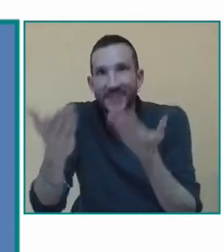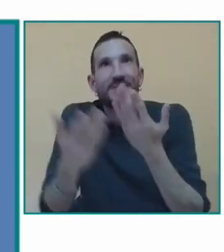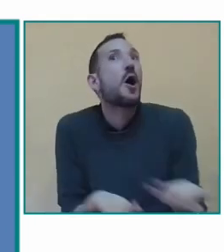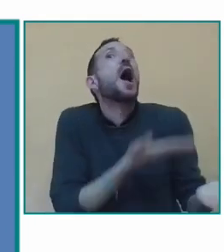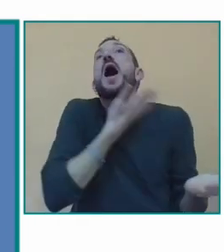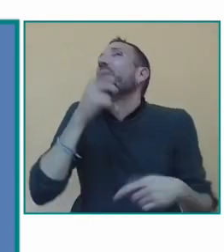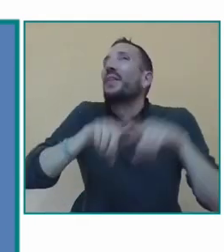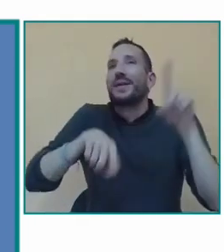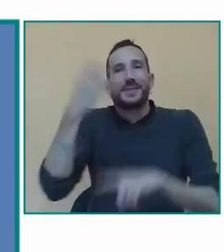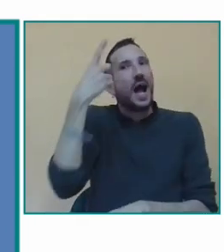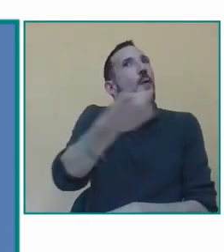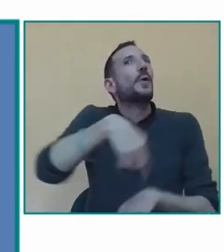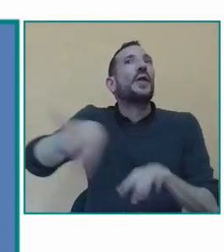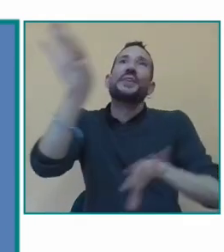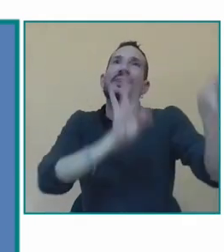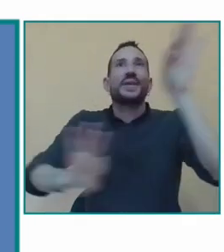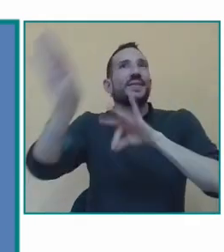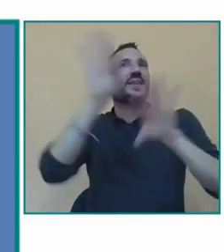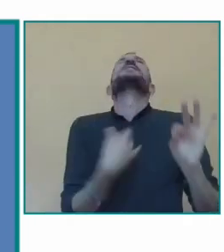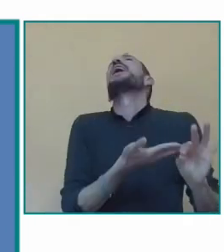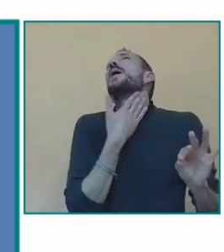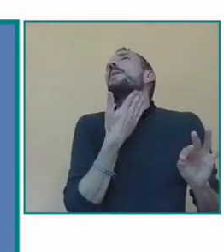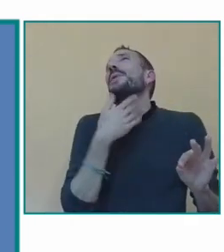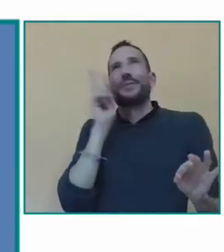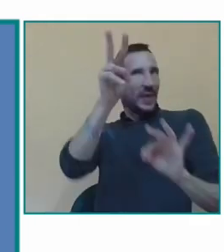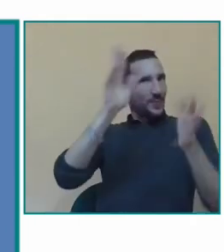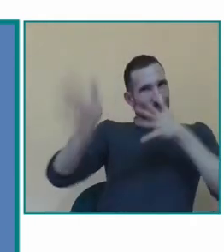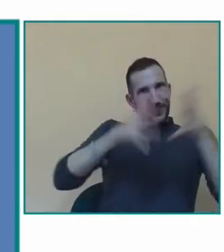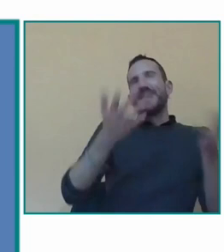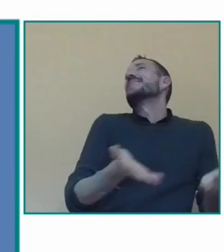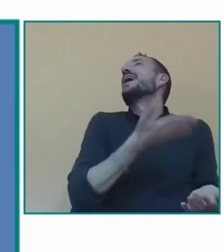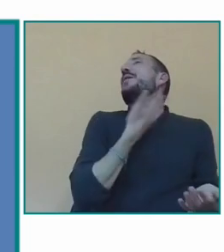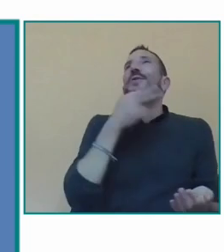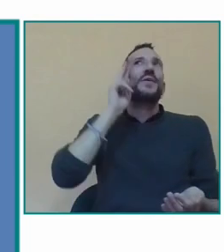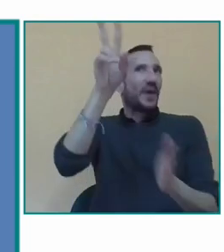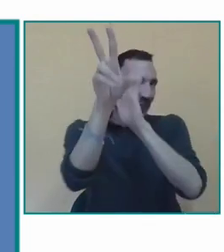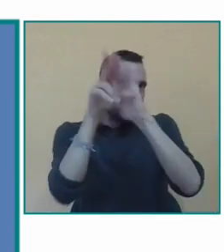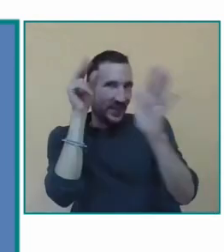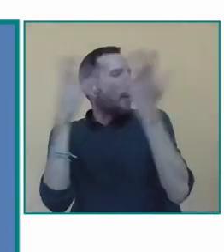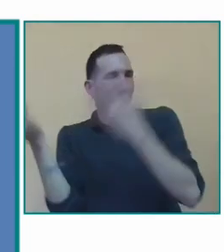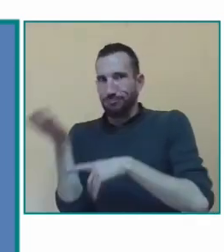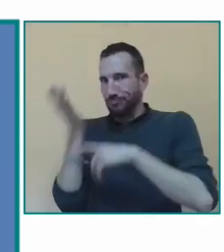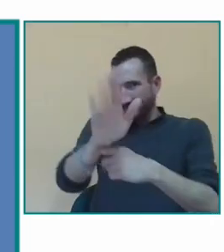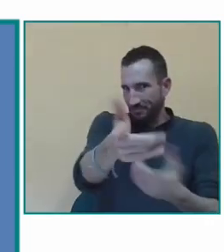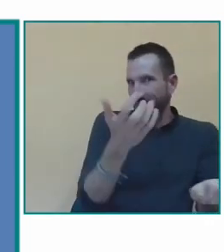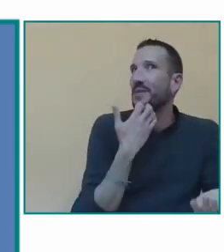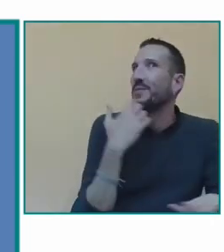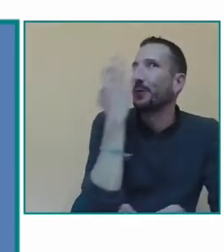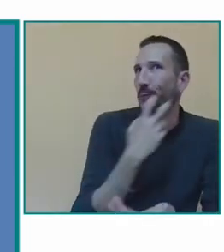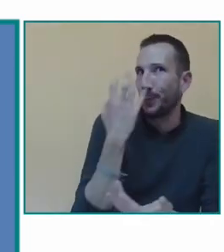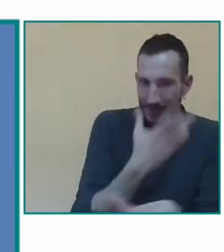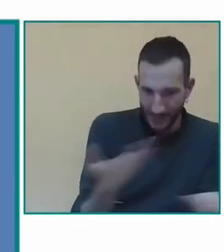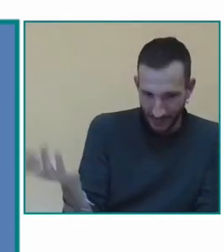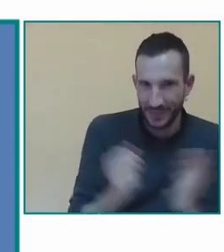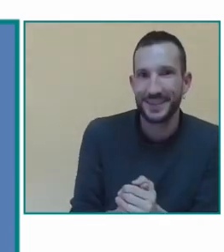el cuento en directo digamos a veces se utilizan vídeos que ya han sido grabados anteriormente porque a lo mejor es un cuento que les gusta y quieren volver a verlo